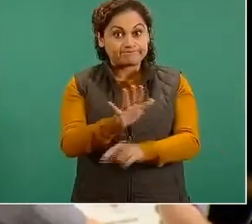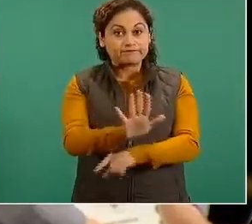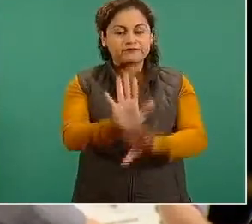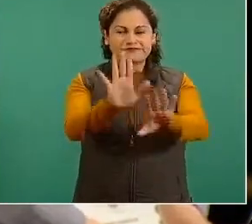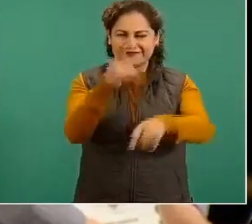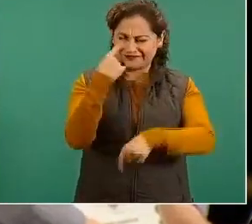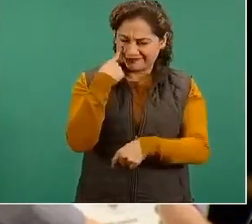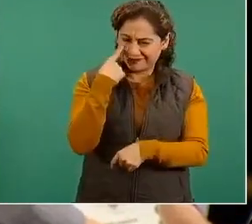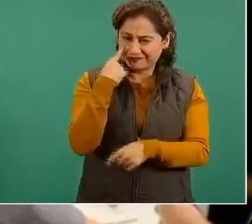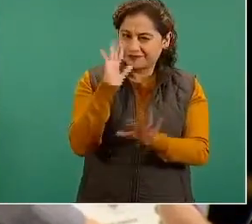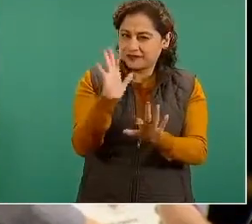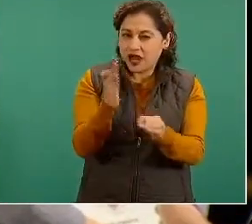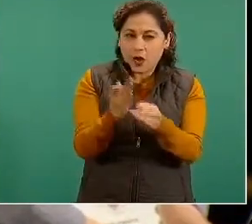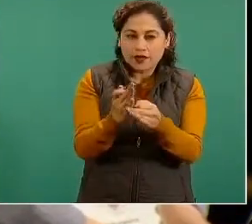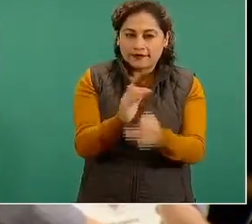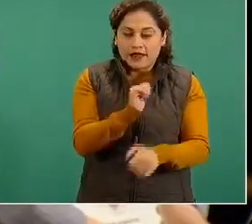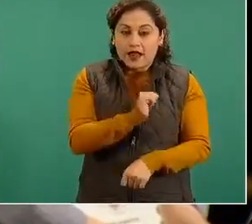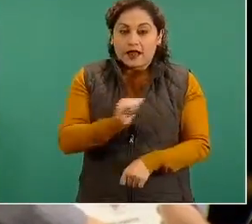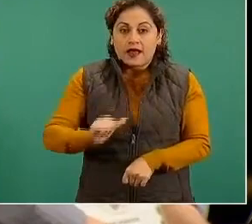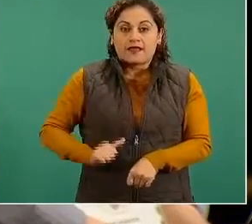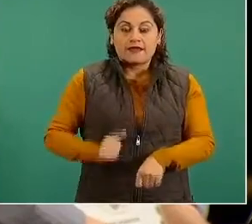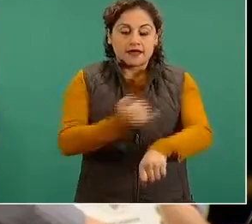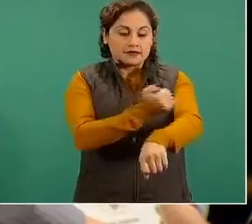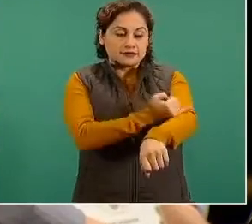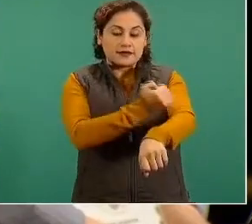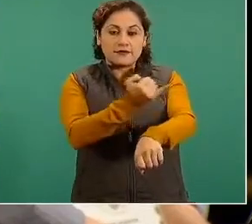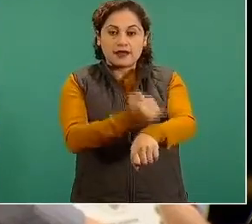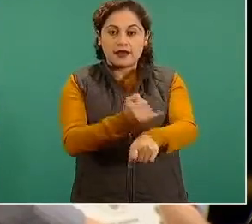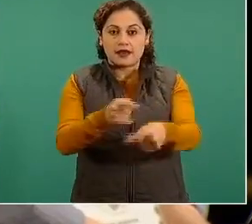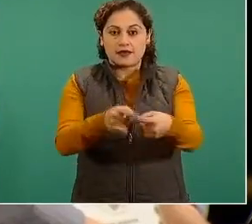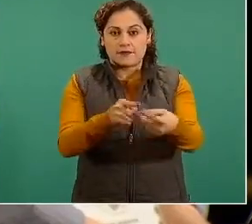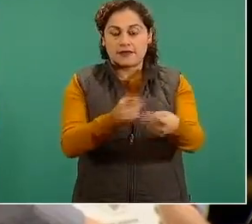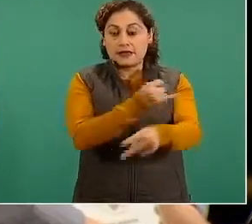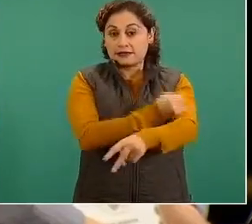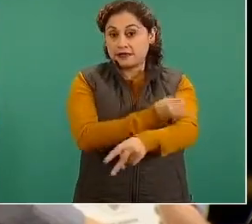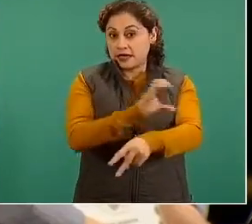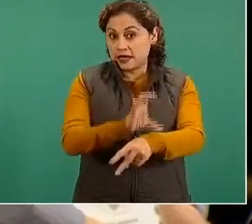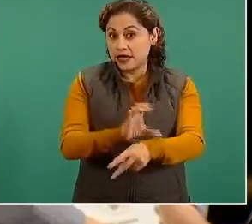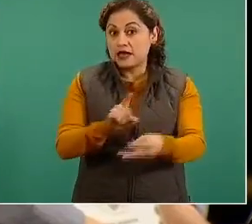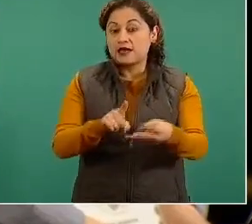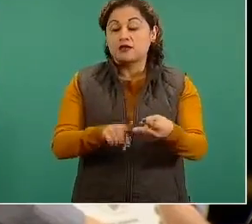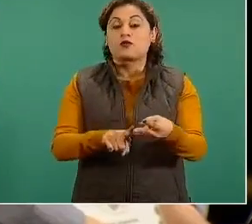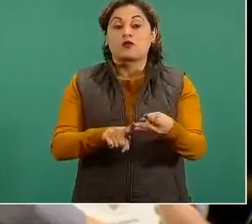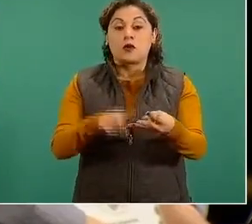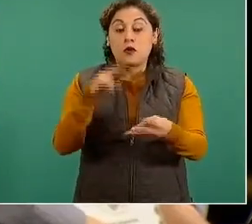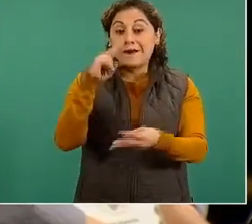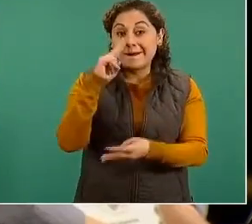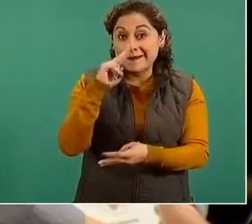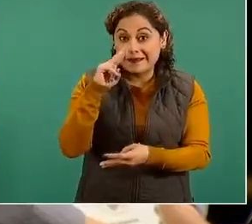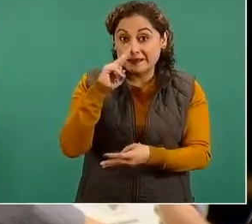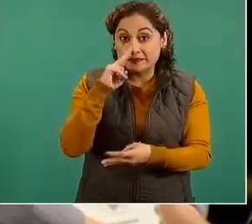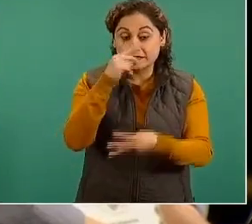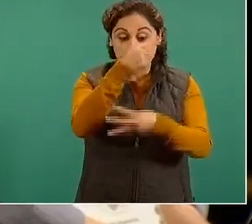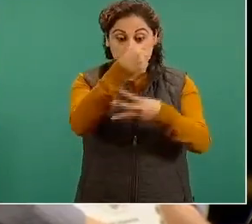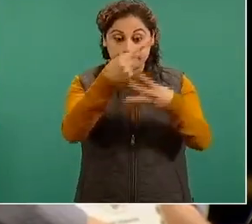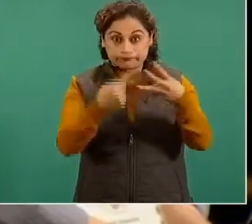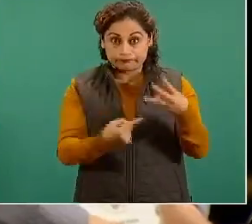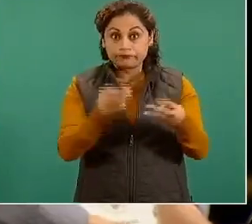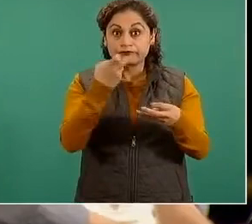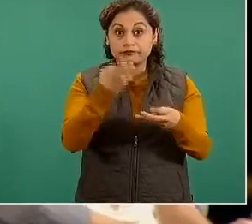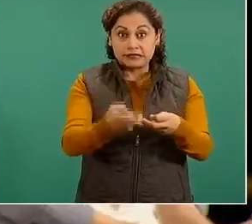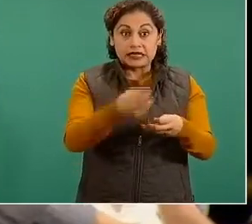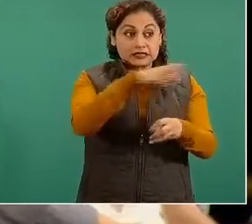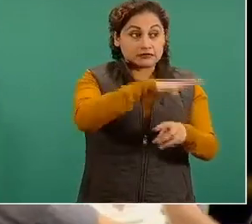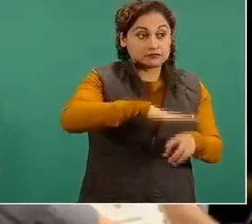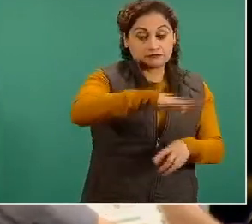Iztapalapa, vamos a Iztacalco, Nezahualcóyotl, en donde se dan un mayor número precisamente